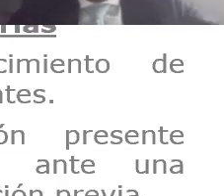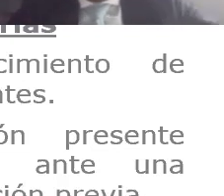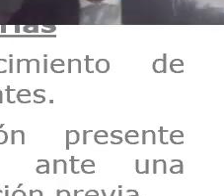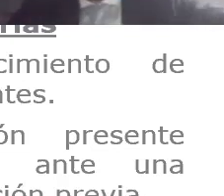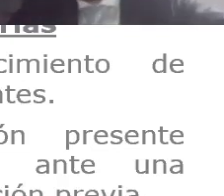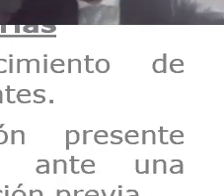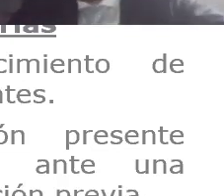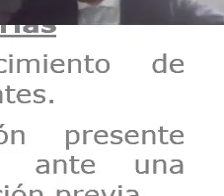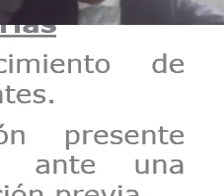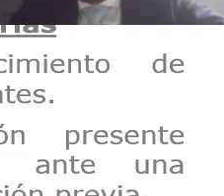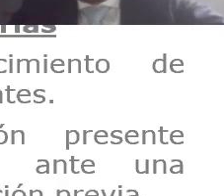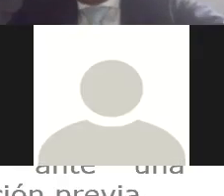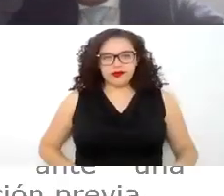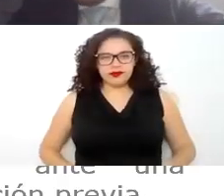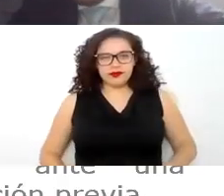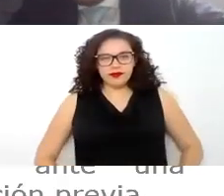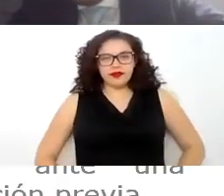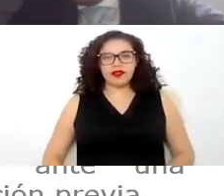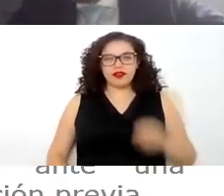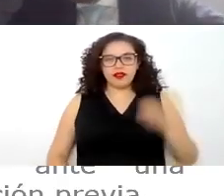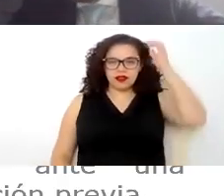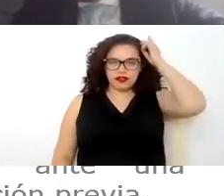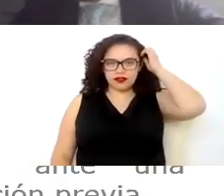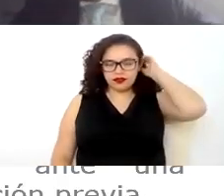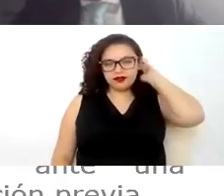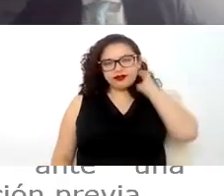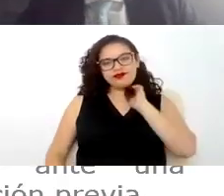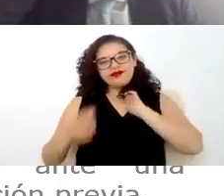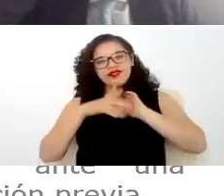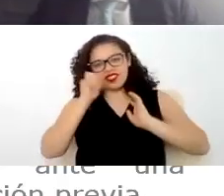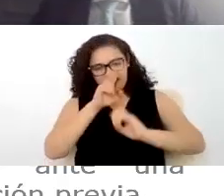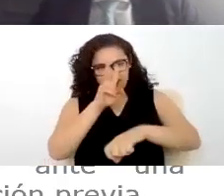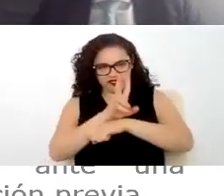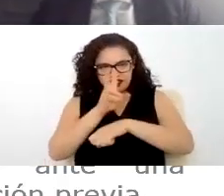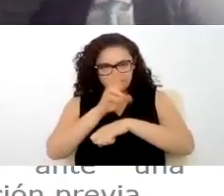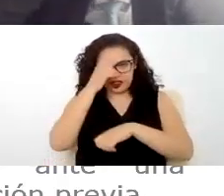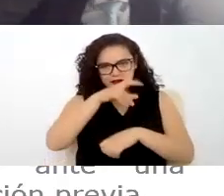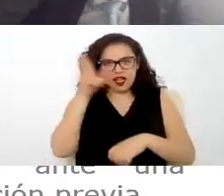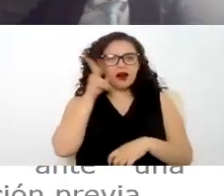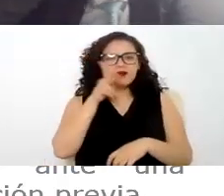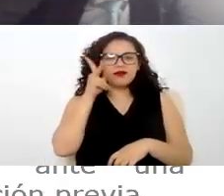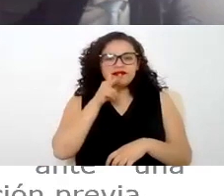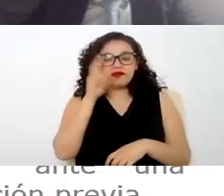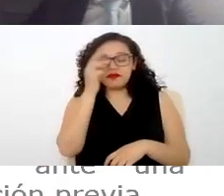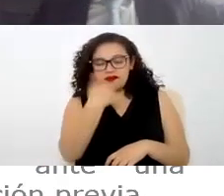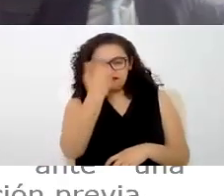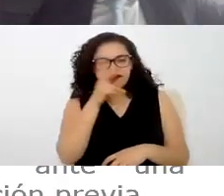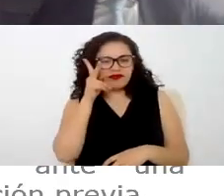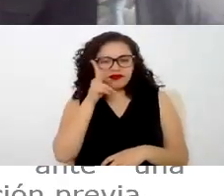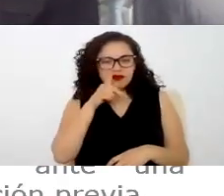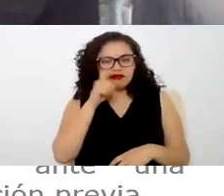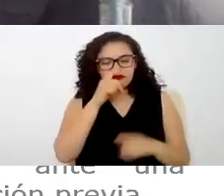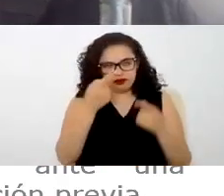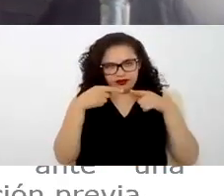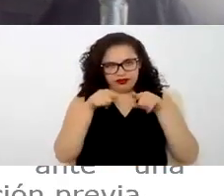continuar con una inspección inicial y tenemos también las inspecciones de comprobación que estas a su vez se llevan a cabo